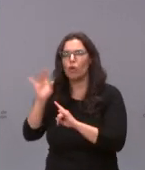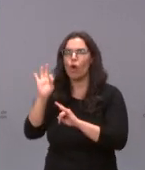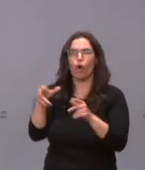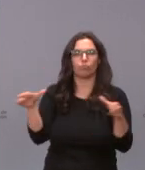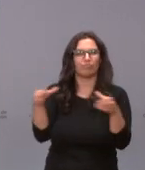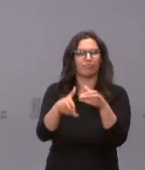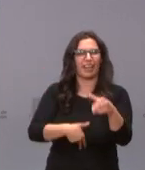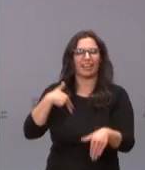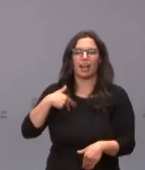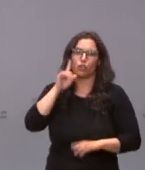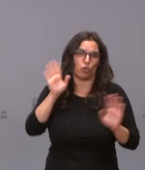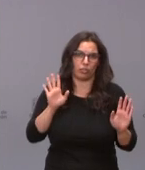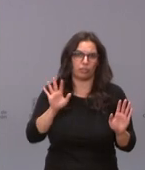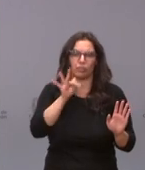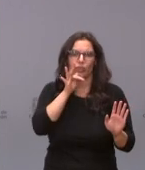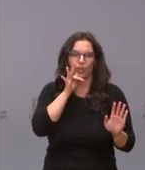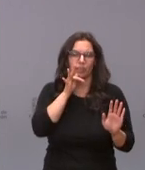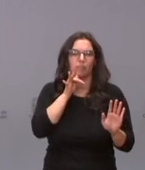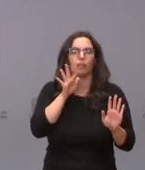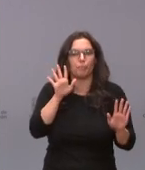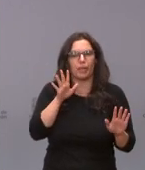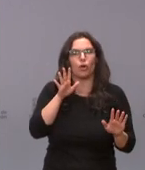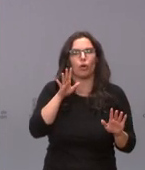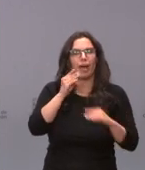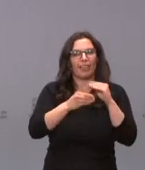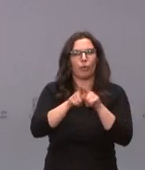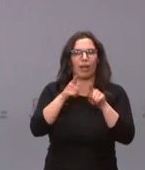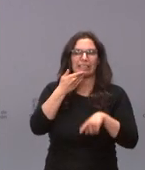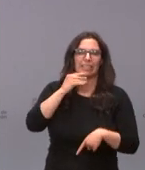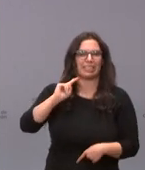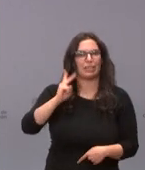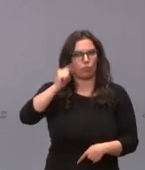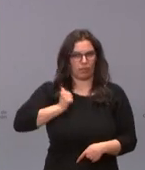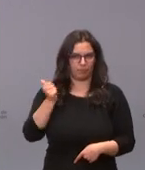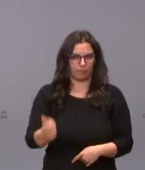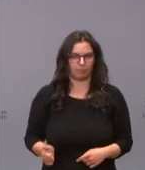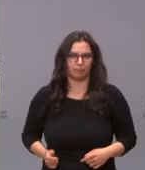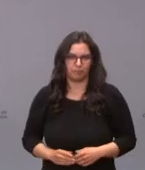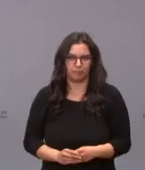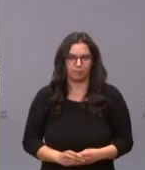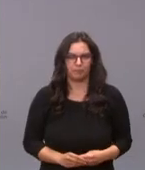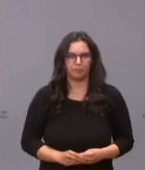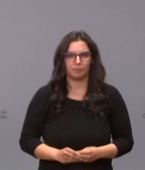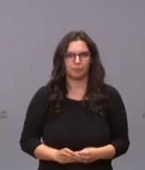momento pero si se va a hacer una repesca por así decirlo sí